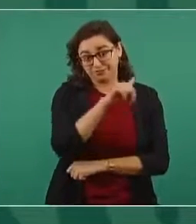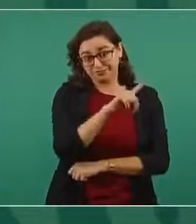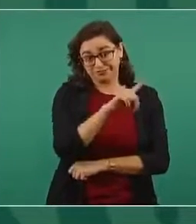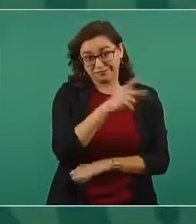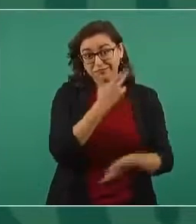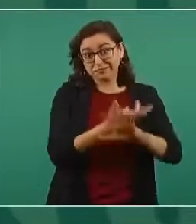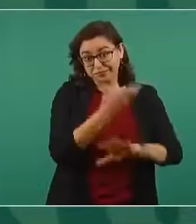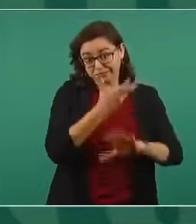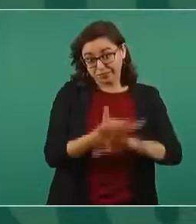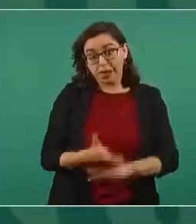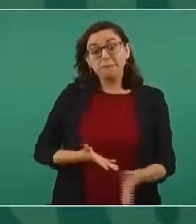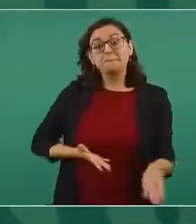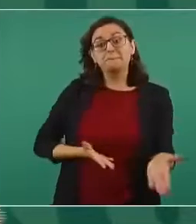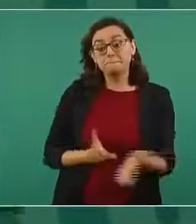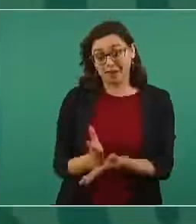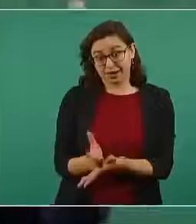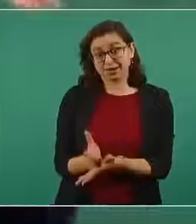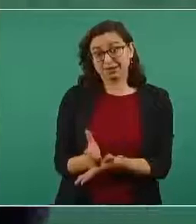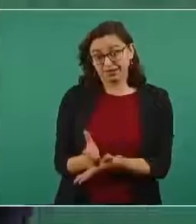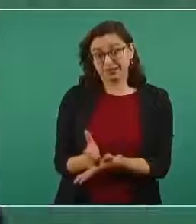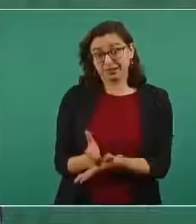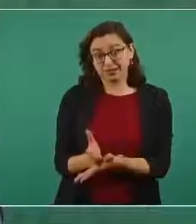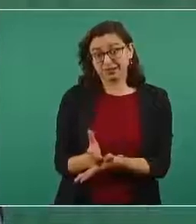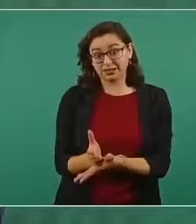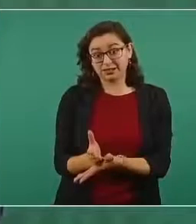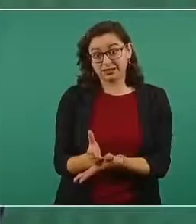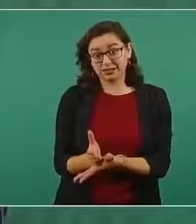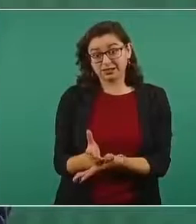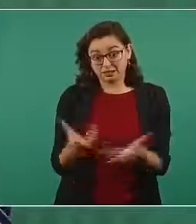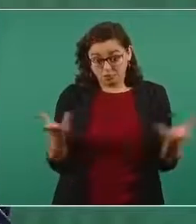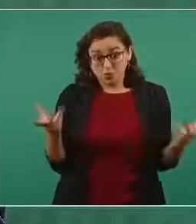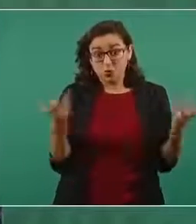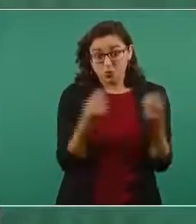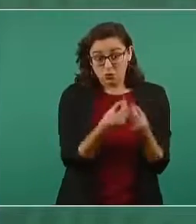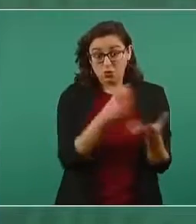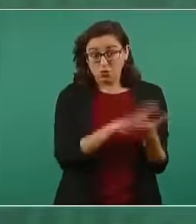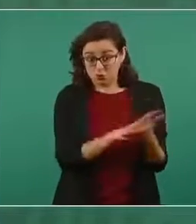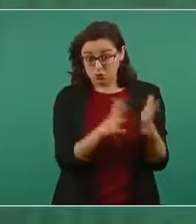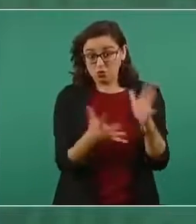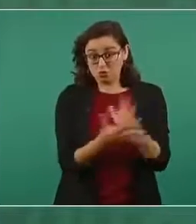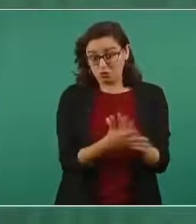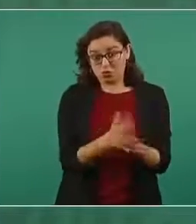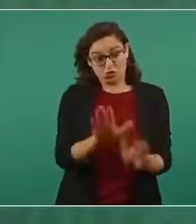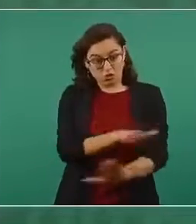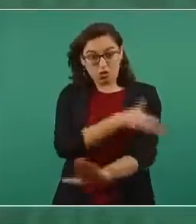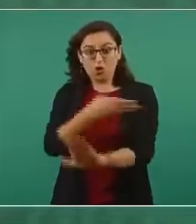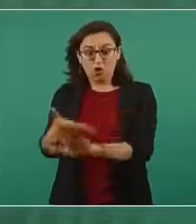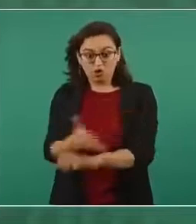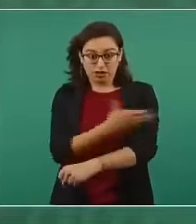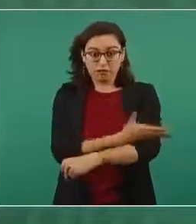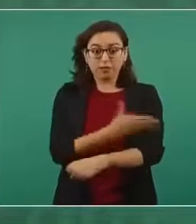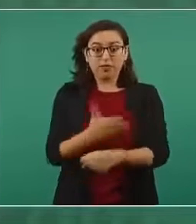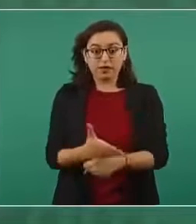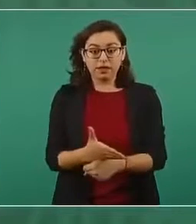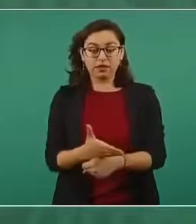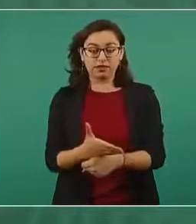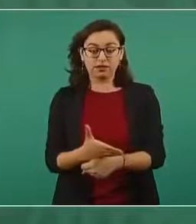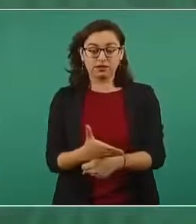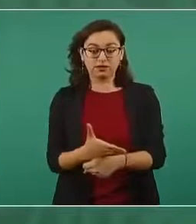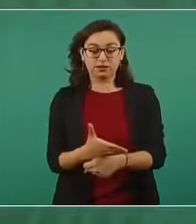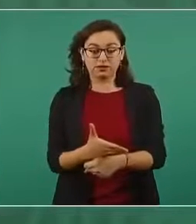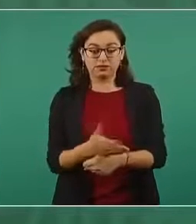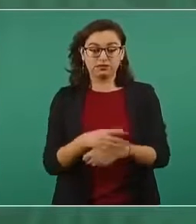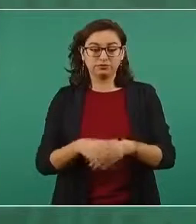Unidos se fraguó el golpe contra